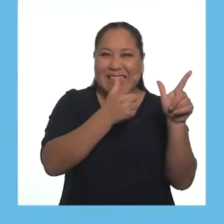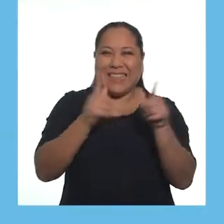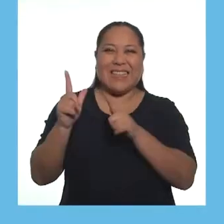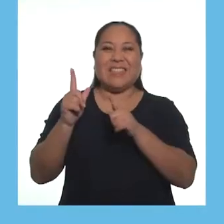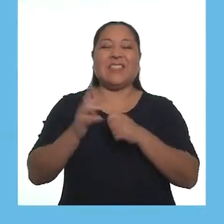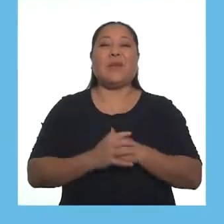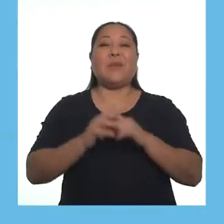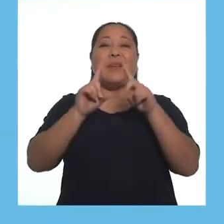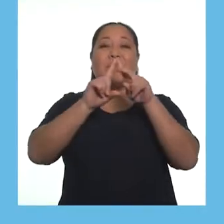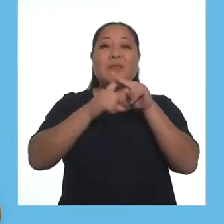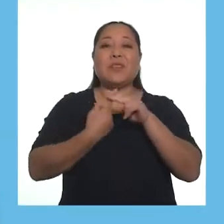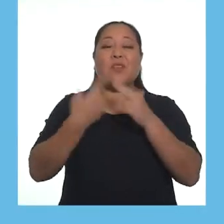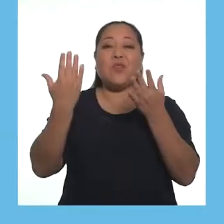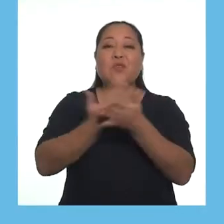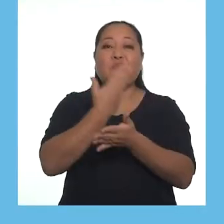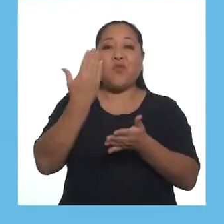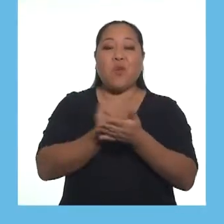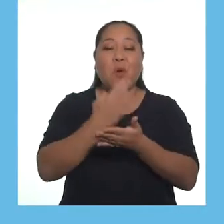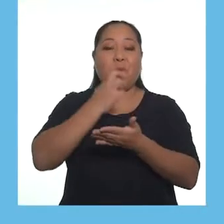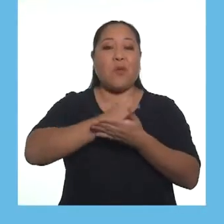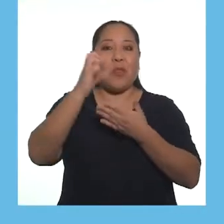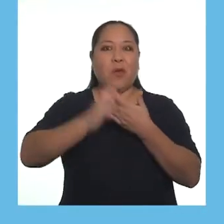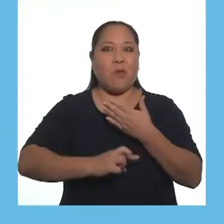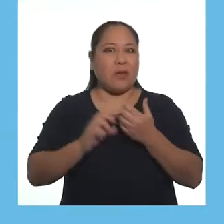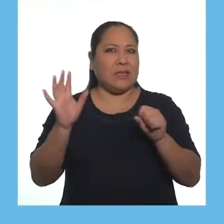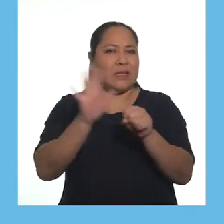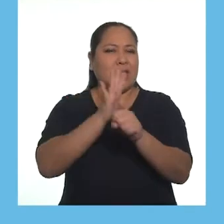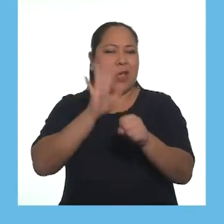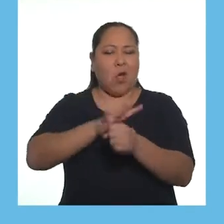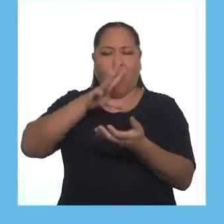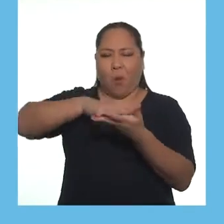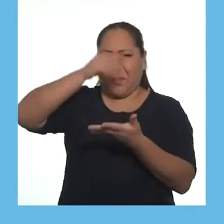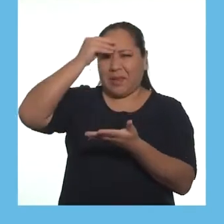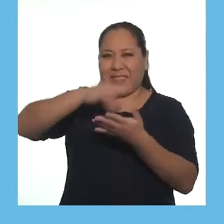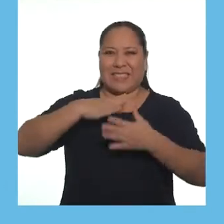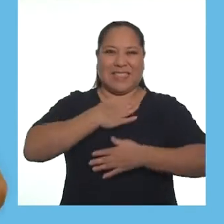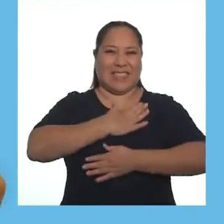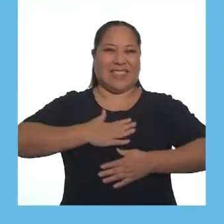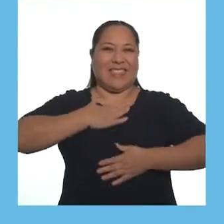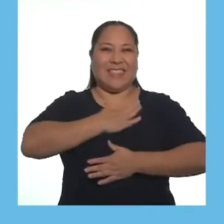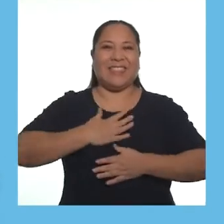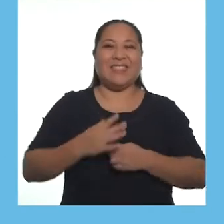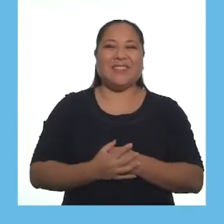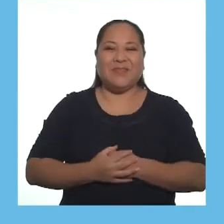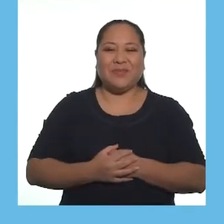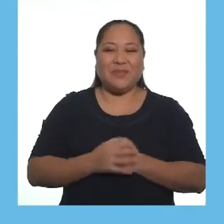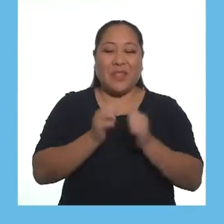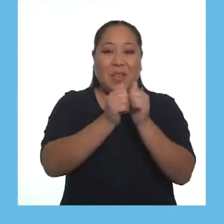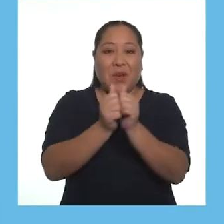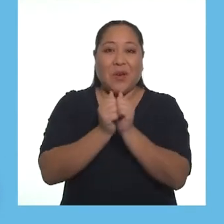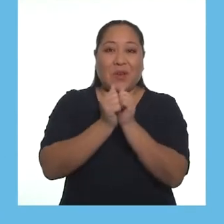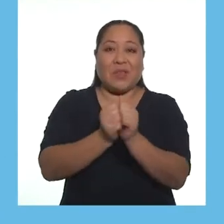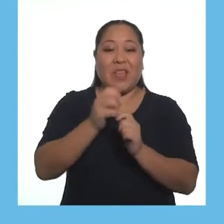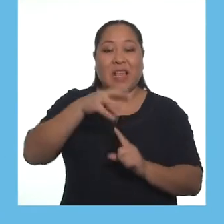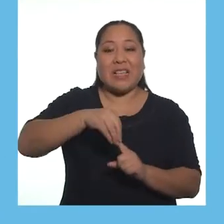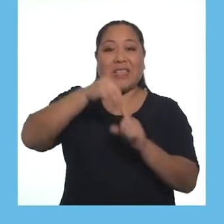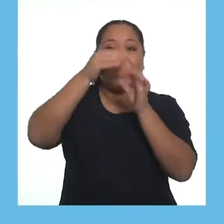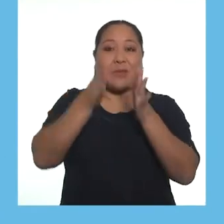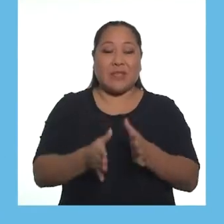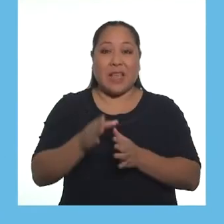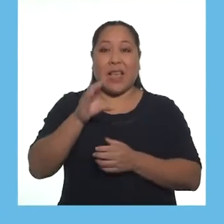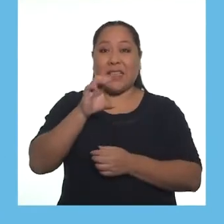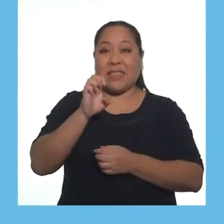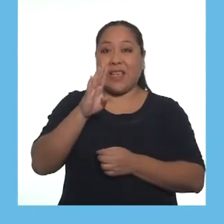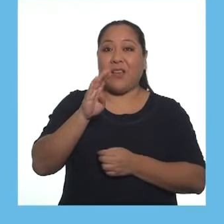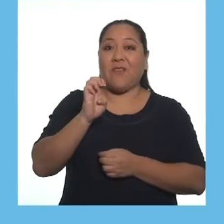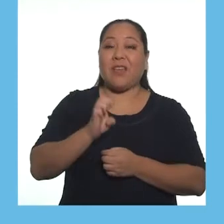Estamos listos para iniciar un nuevo episodio lleno de aprendizaje y diversión. Junto a